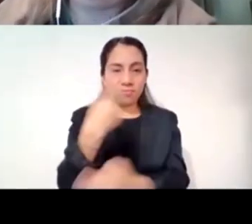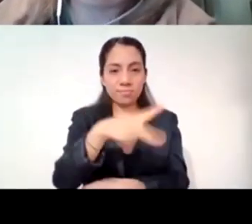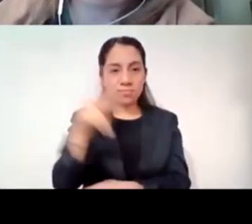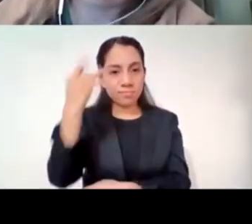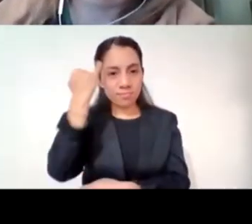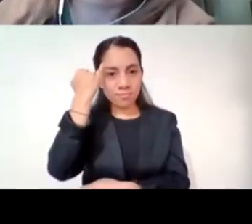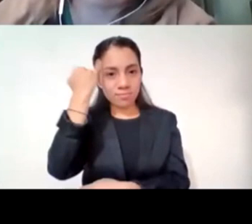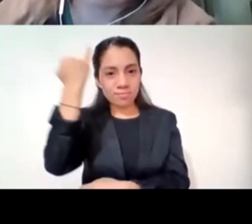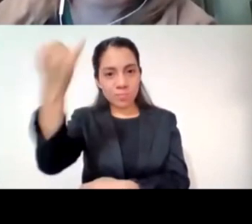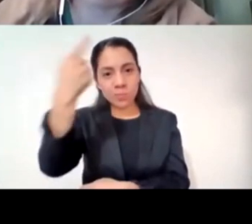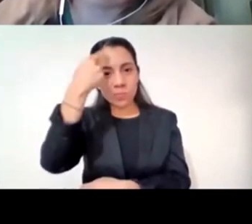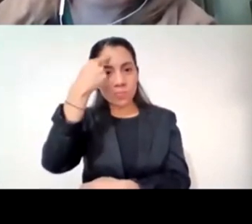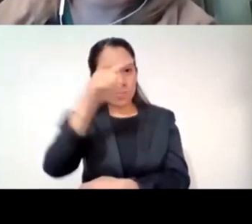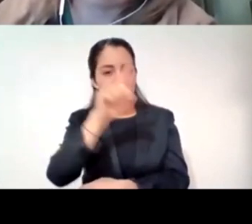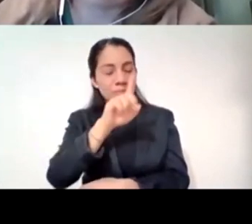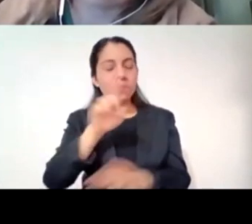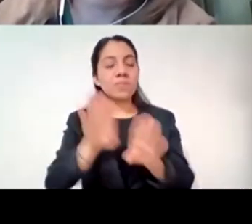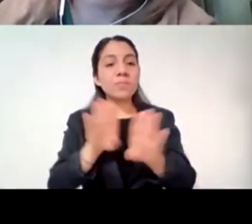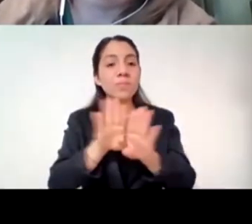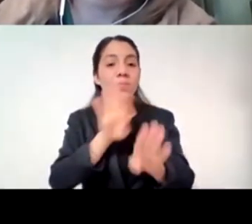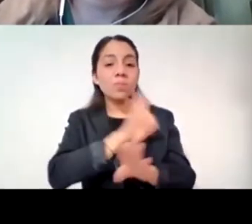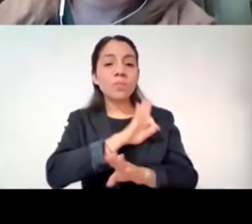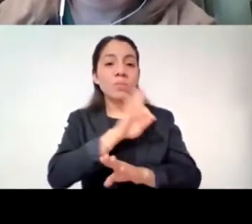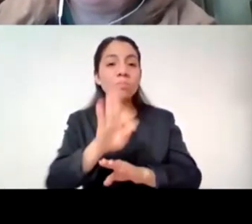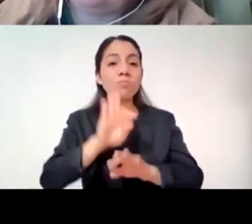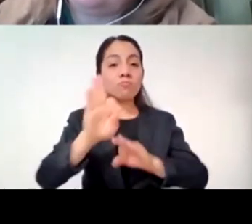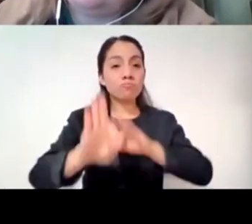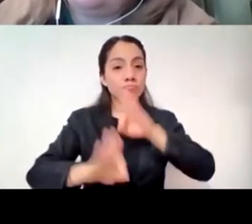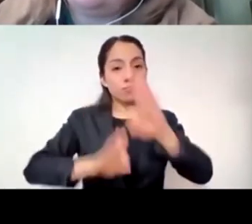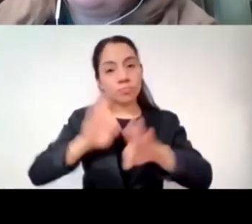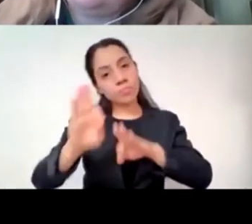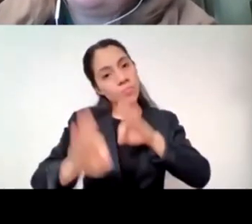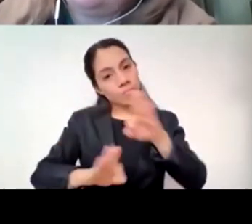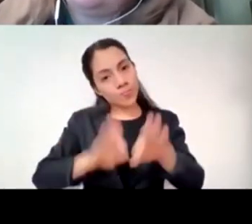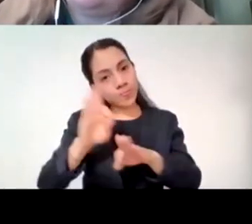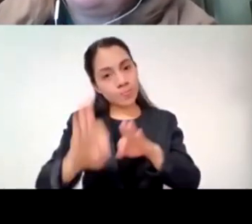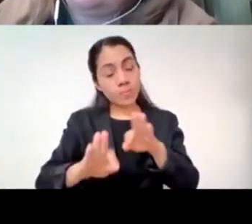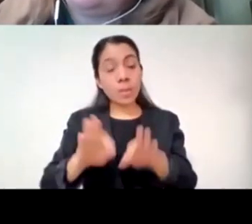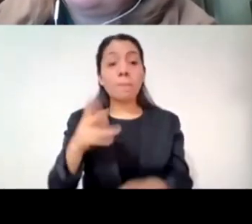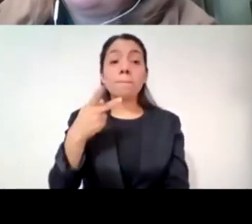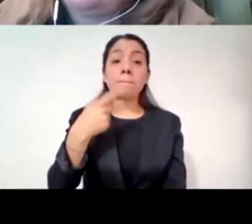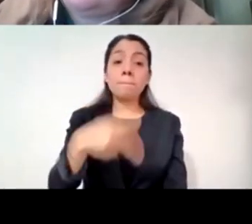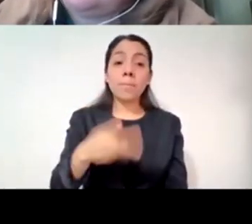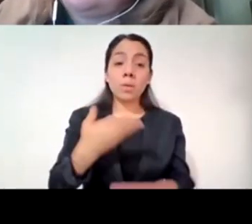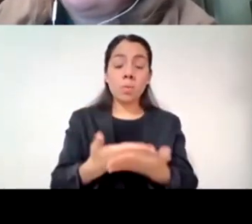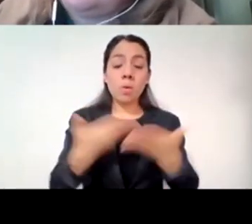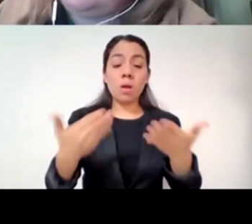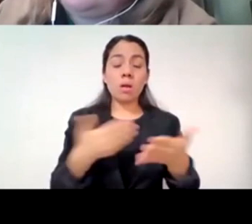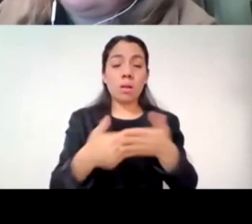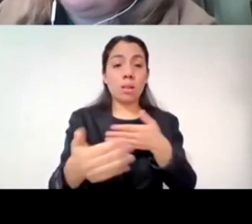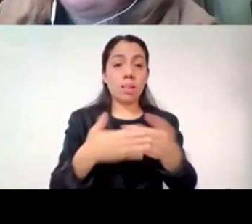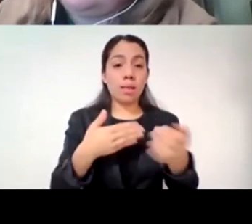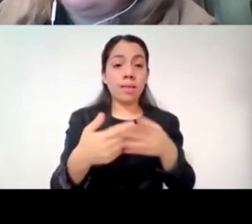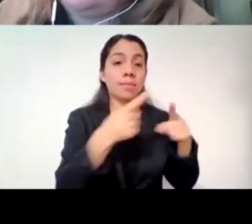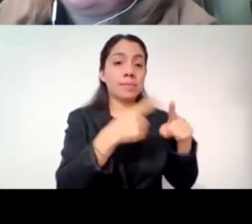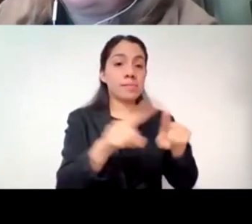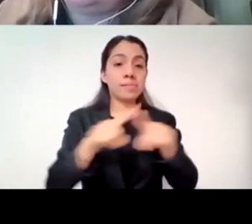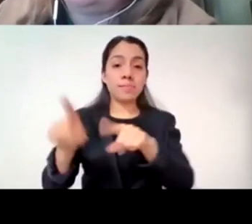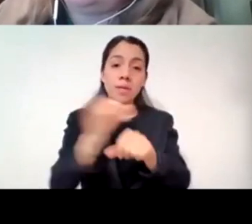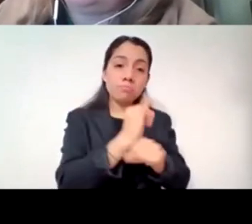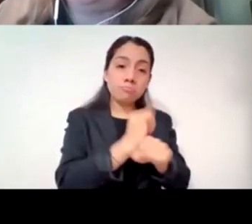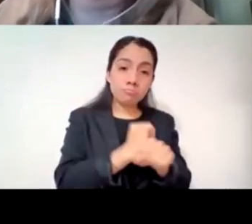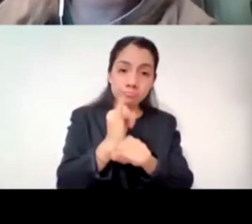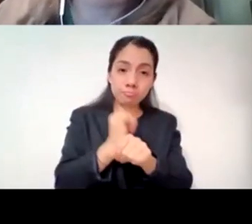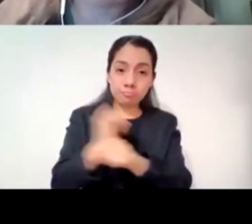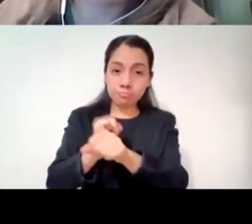líneas de intervención formas de intervención sin embargo ahora a nivel contemporáneo hay varias investigaciones a propósito